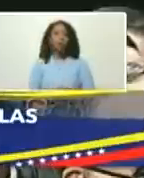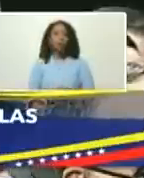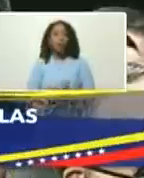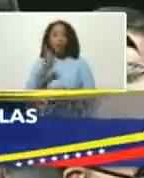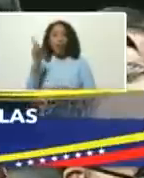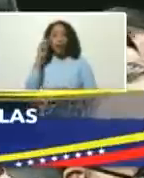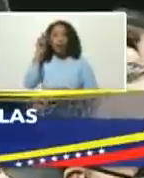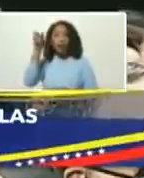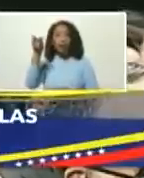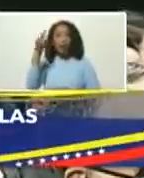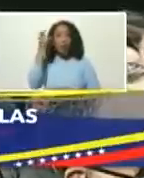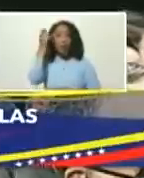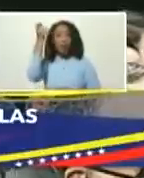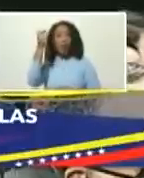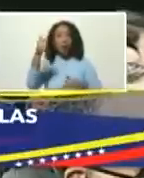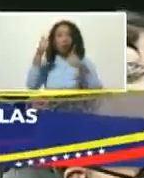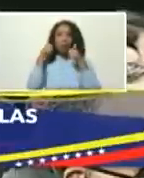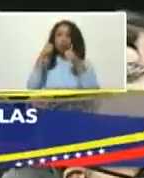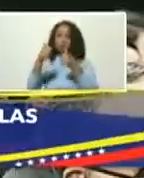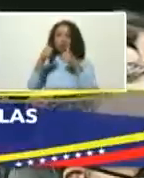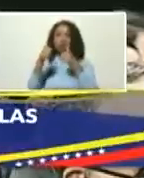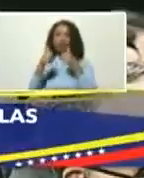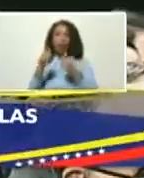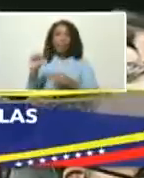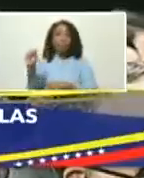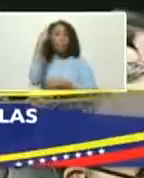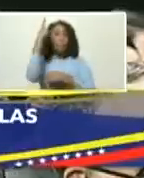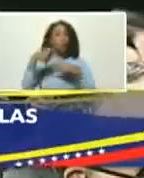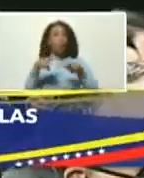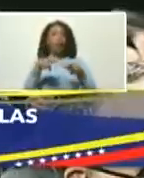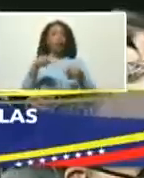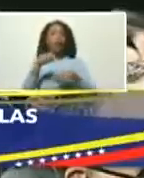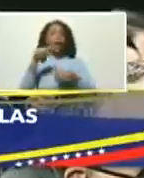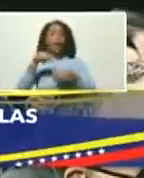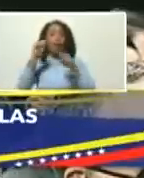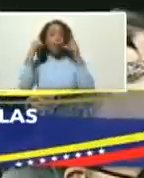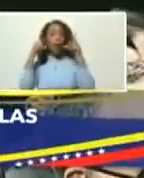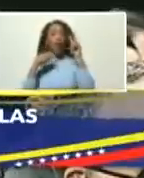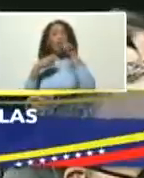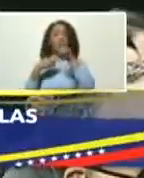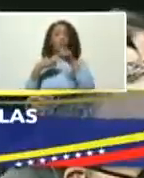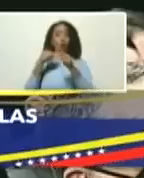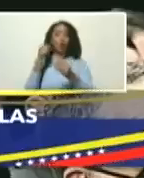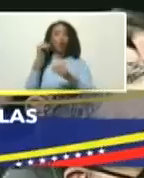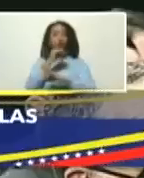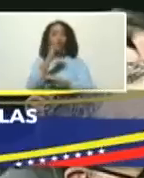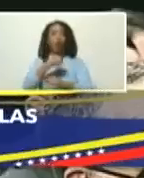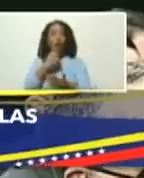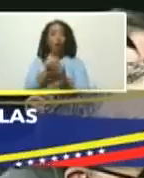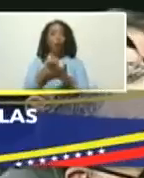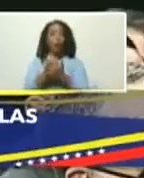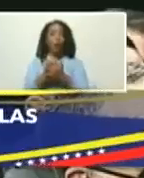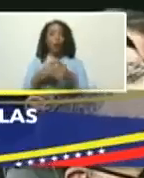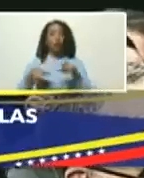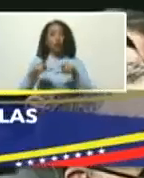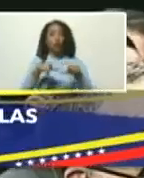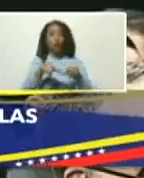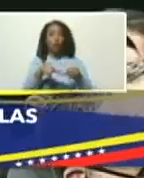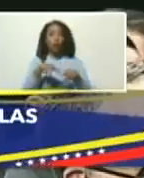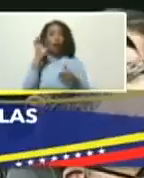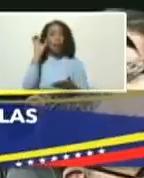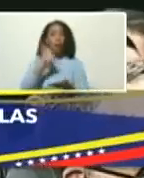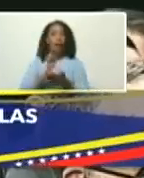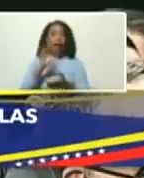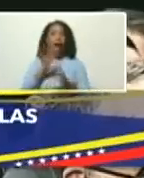han surgido extraordinarias ideas en primer lugar que la zona económica en la guaira la vemos como una zona económica especial para toda la región capital tiene un